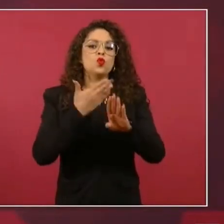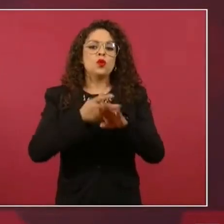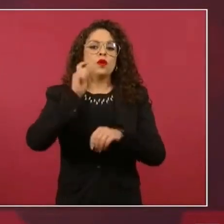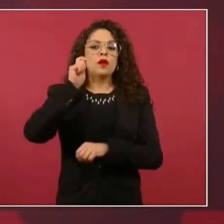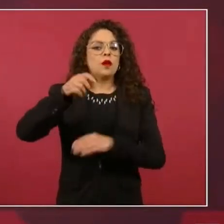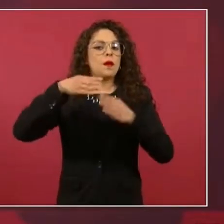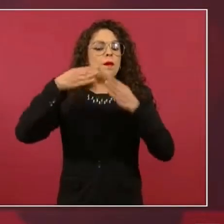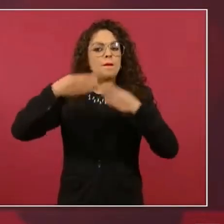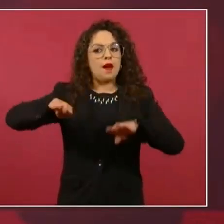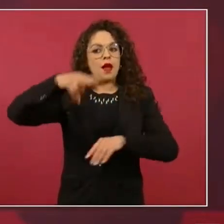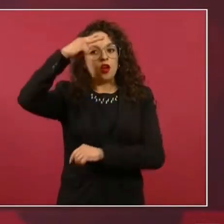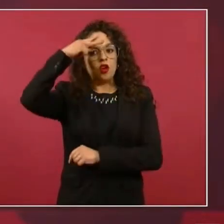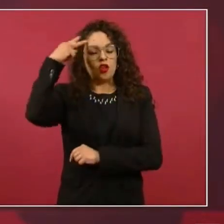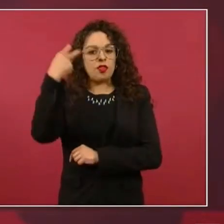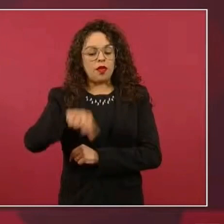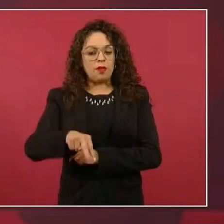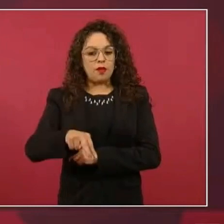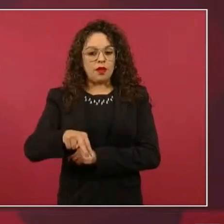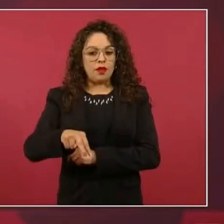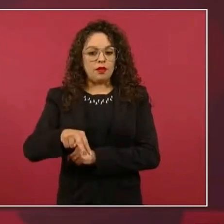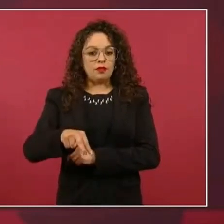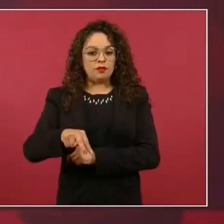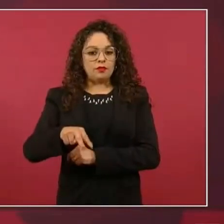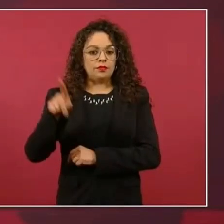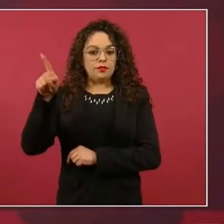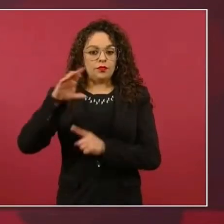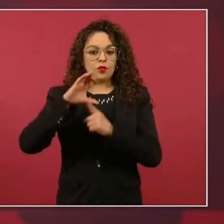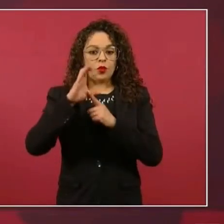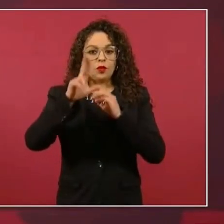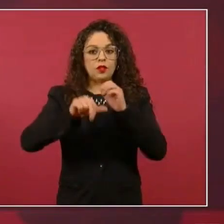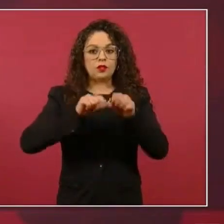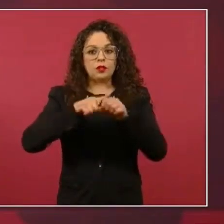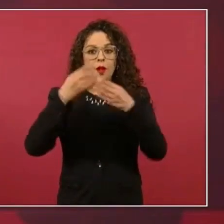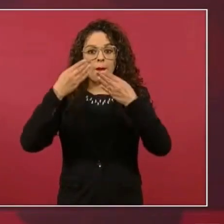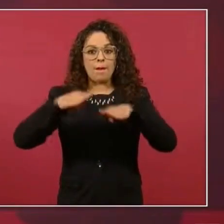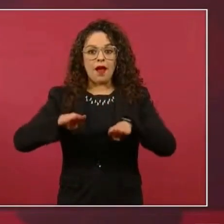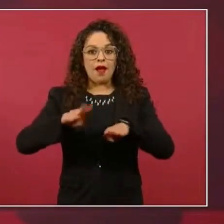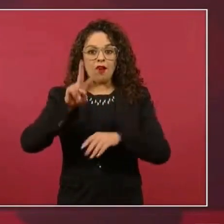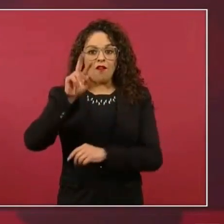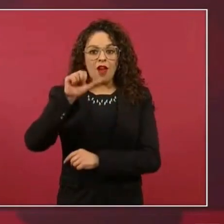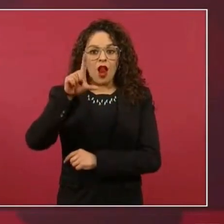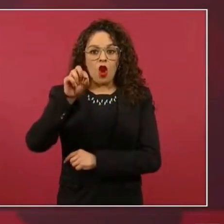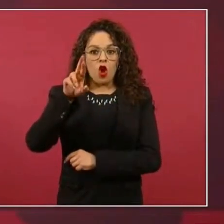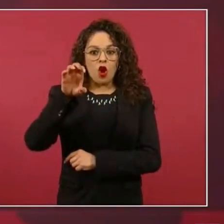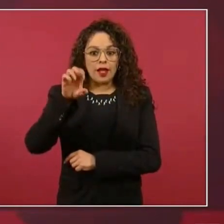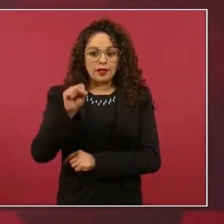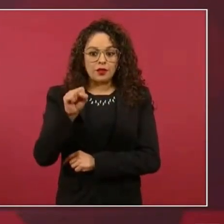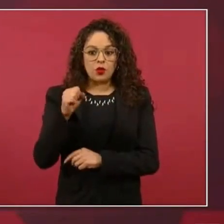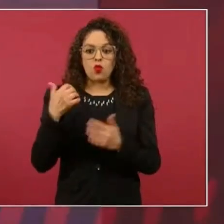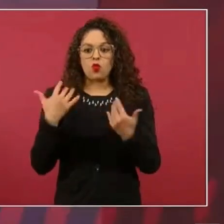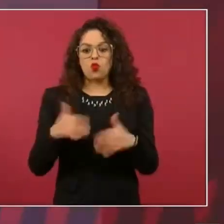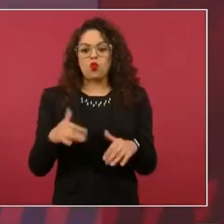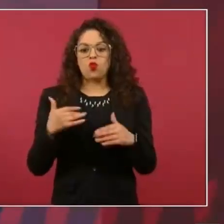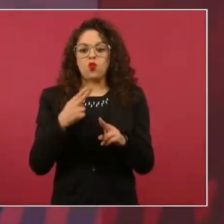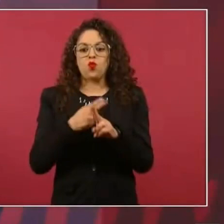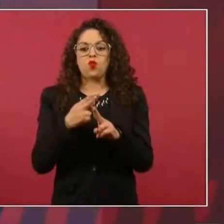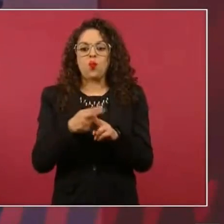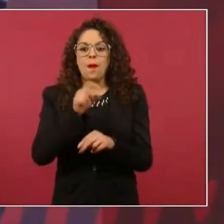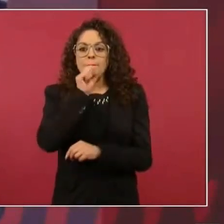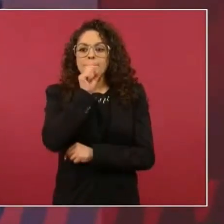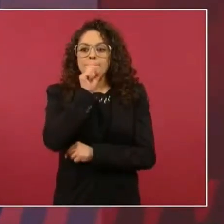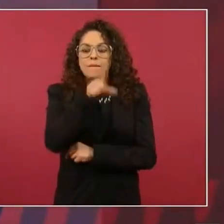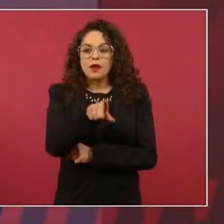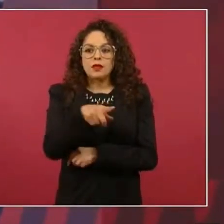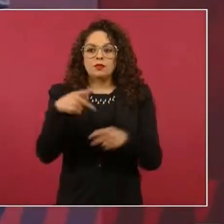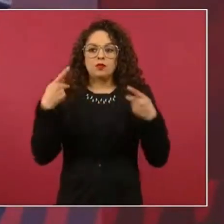De la Comisión Nacional Bancaria y de Valores. Hasta de los mismos funcionarios